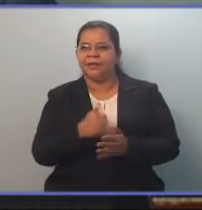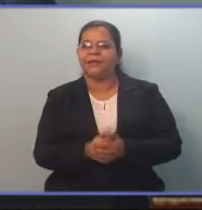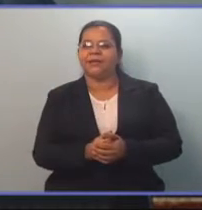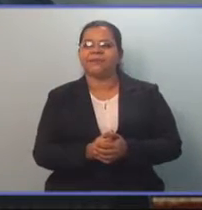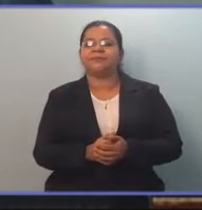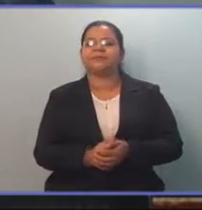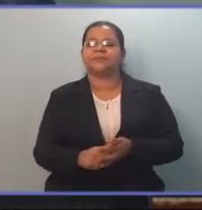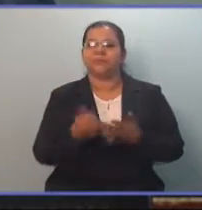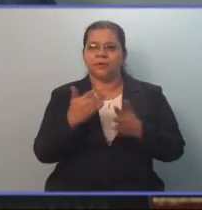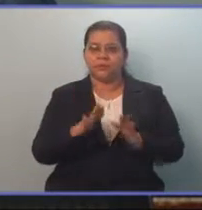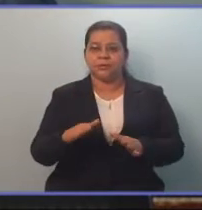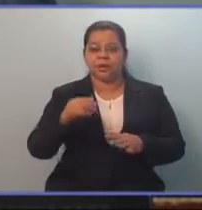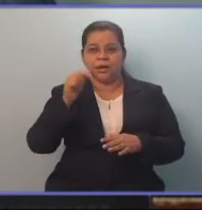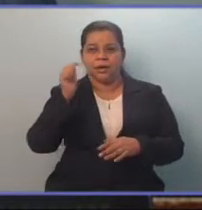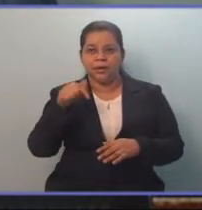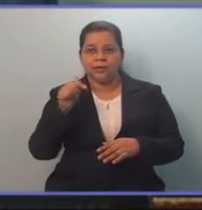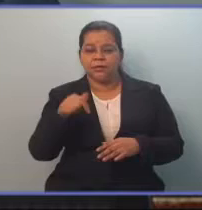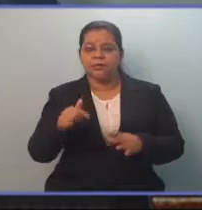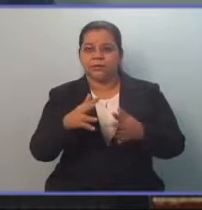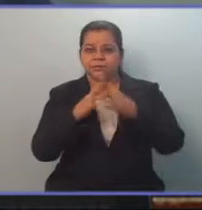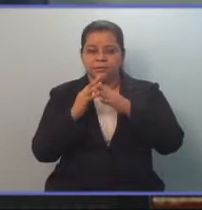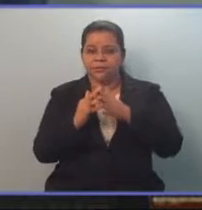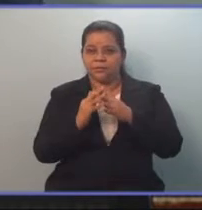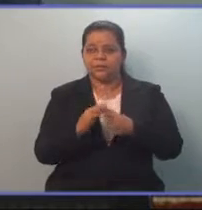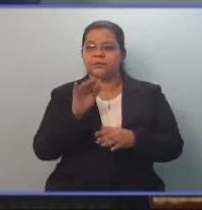son cinco meses después del embarazo,